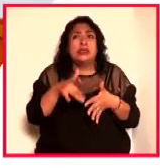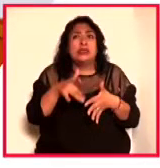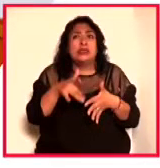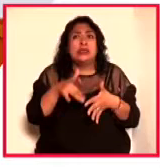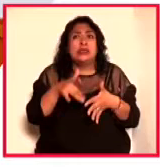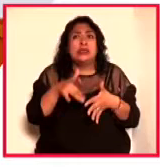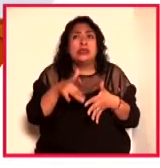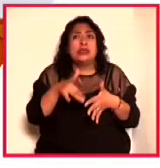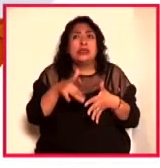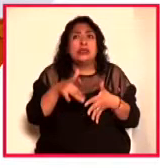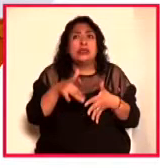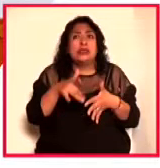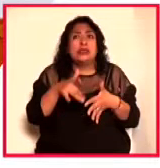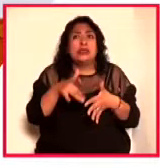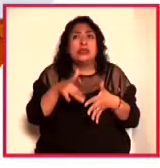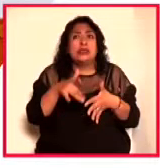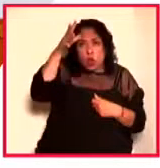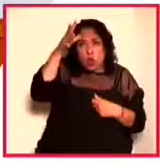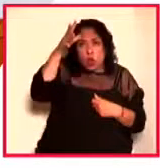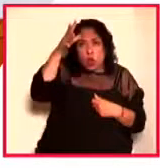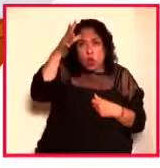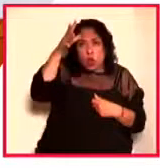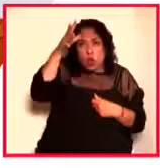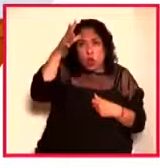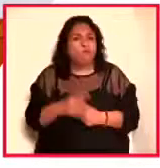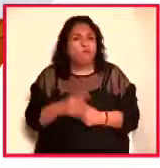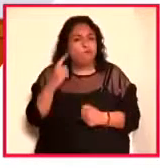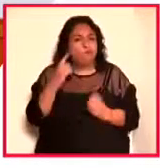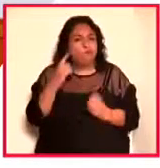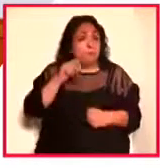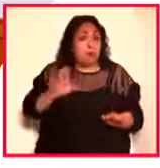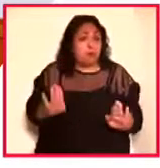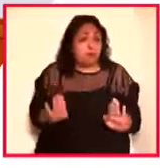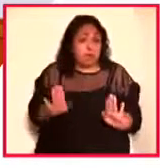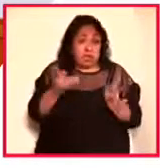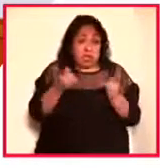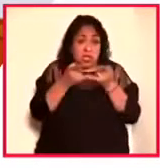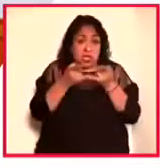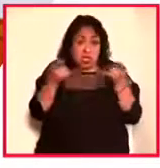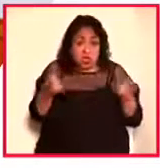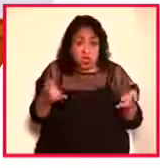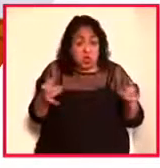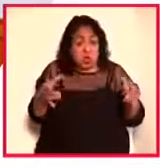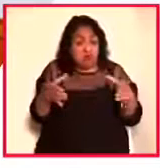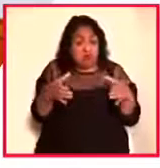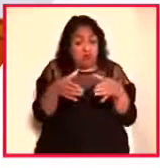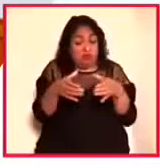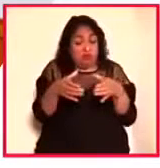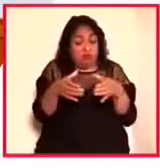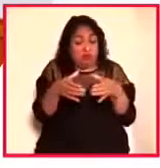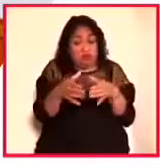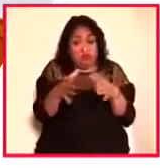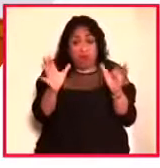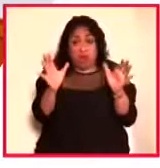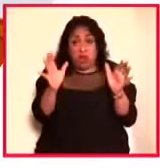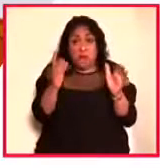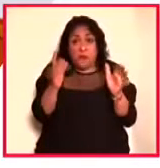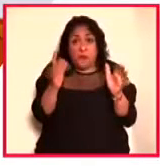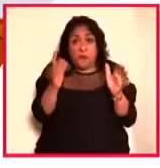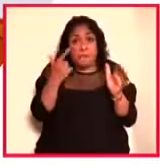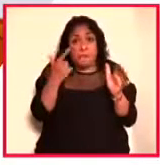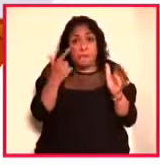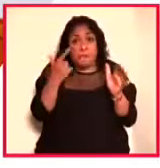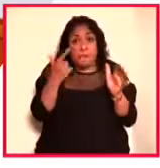que te daba visión, te daba perspectiva, entendía las continuidades y los cambios, te permitía vivir